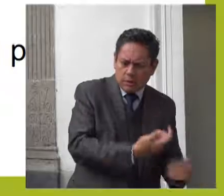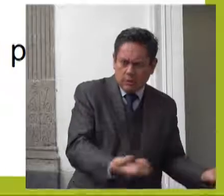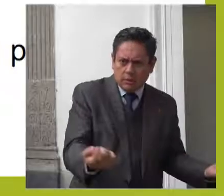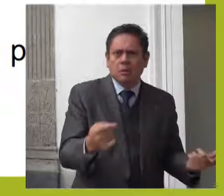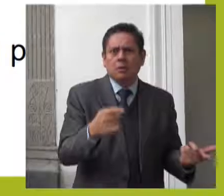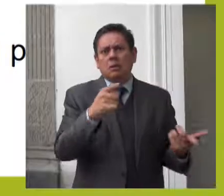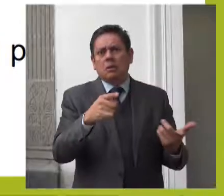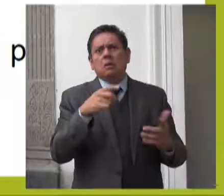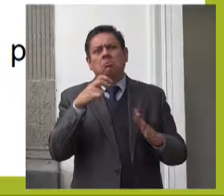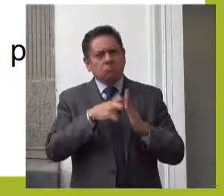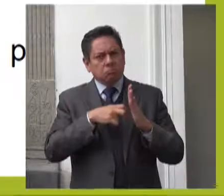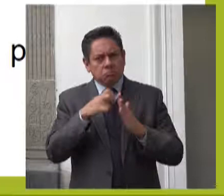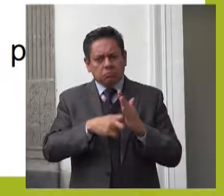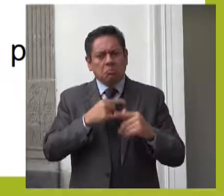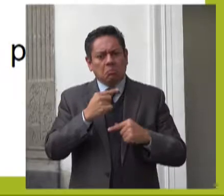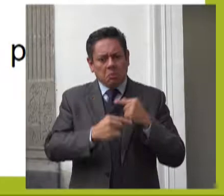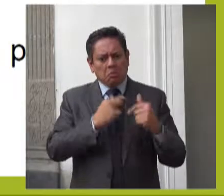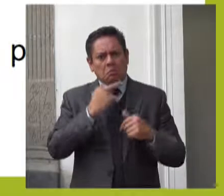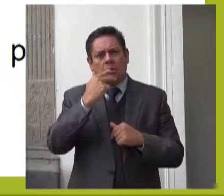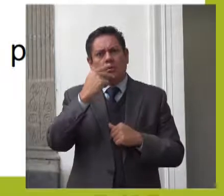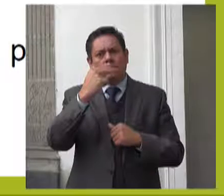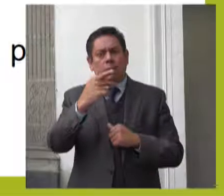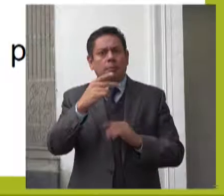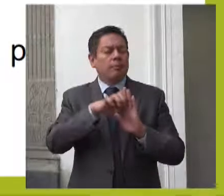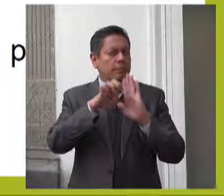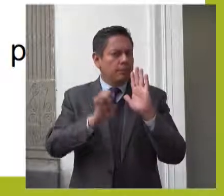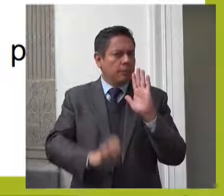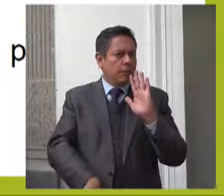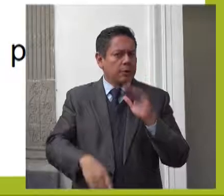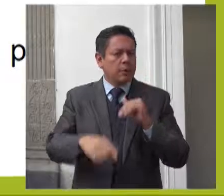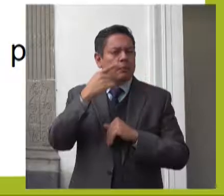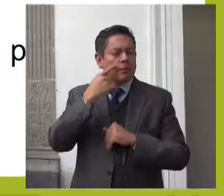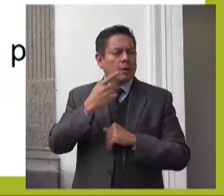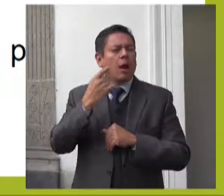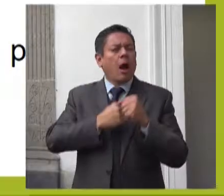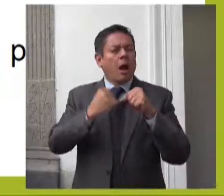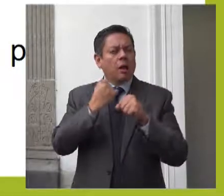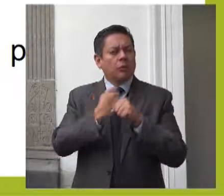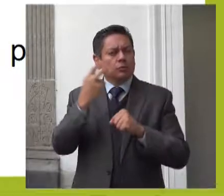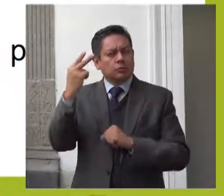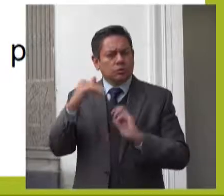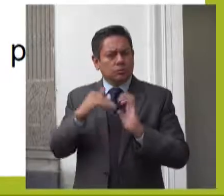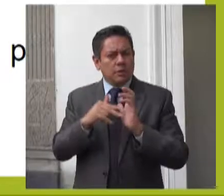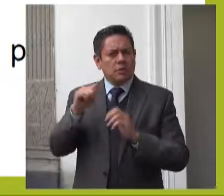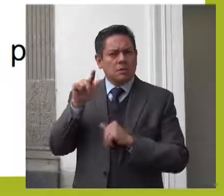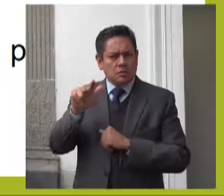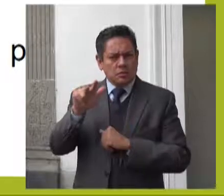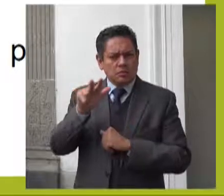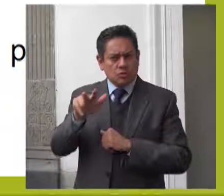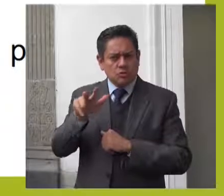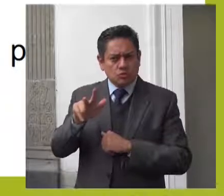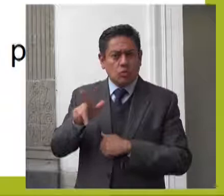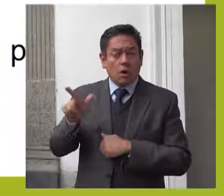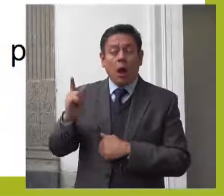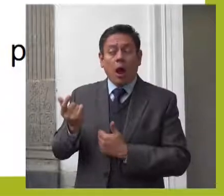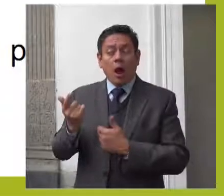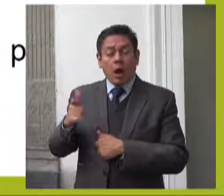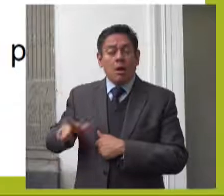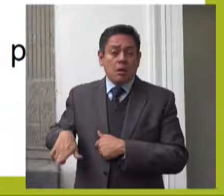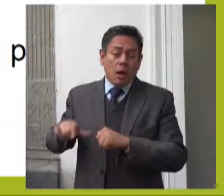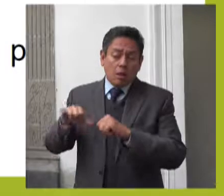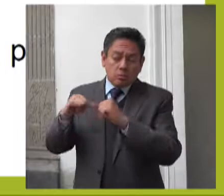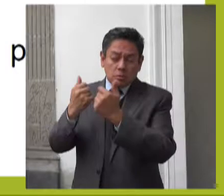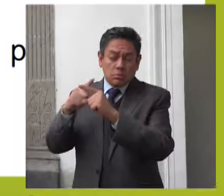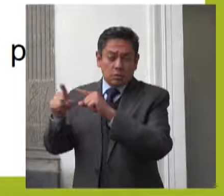la Auditoría Superior de la Federación destacó que a 2018 se detectaron irregularidades en